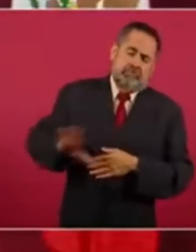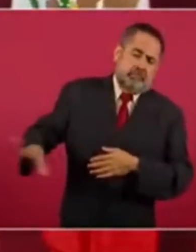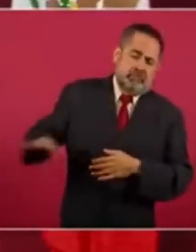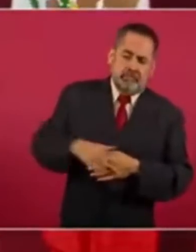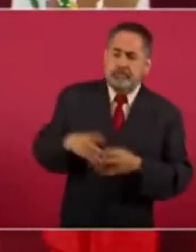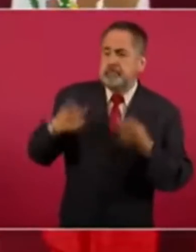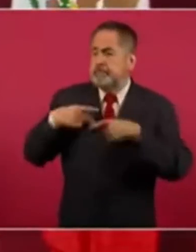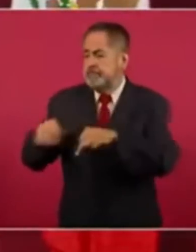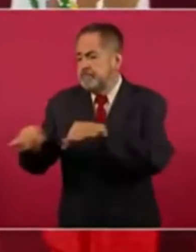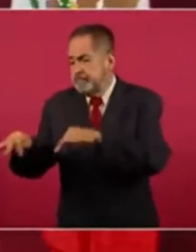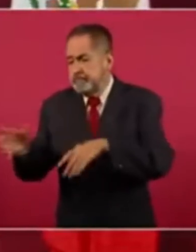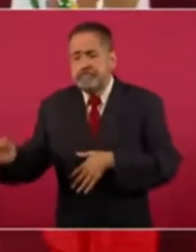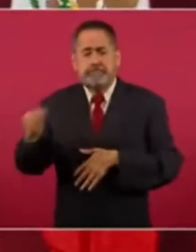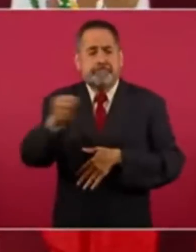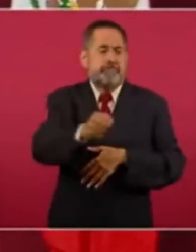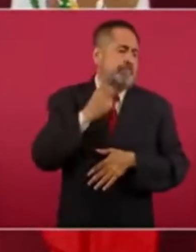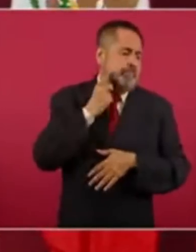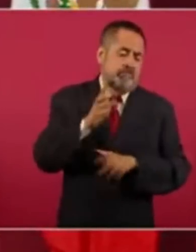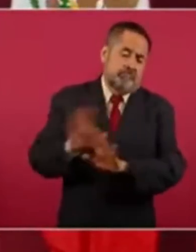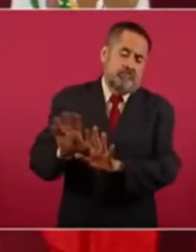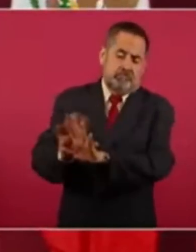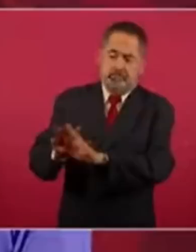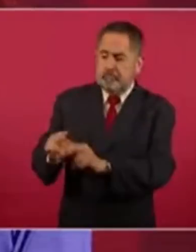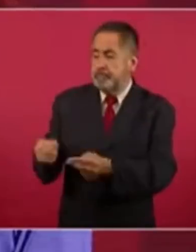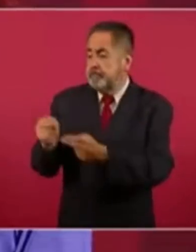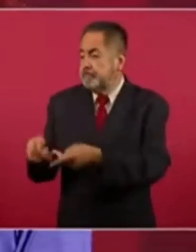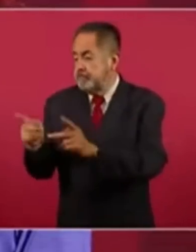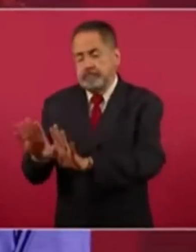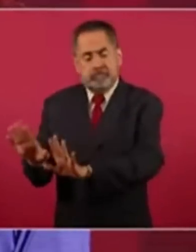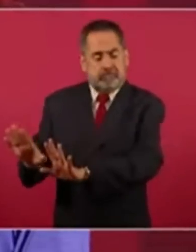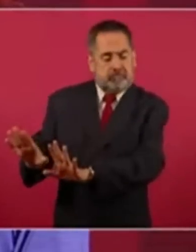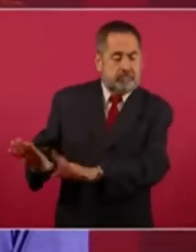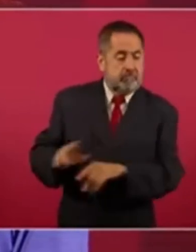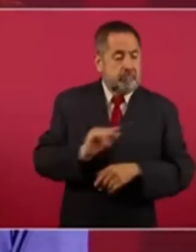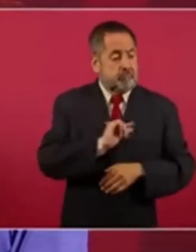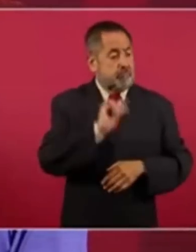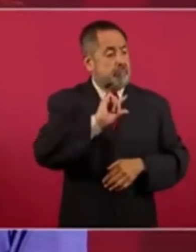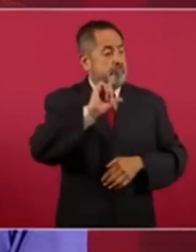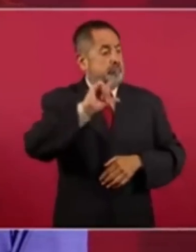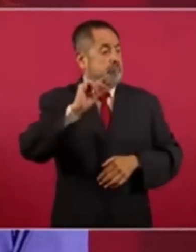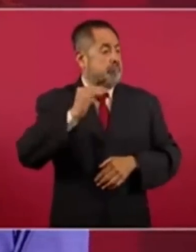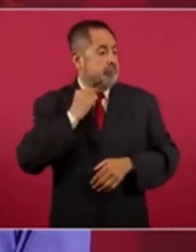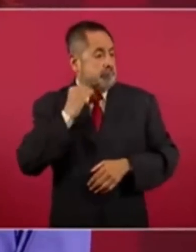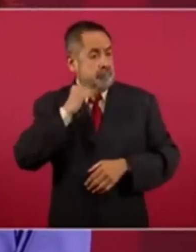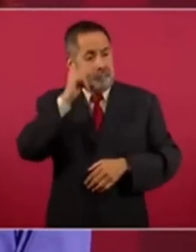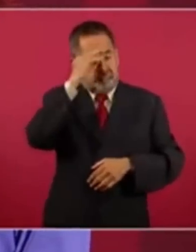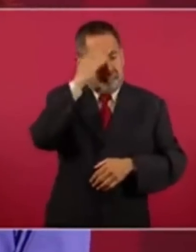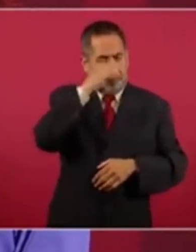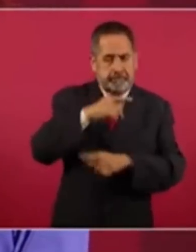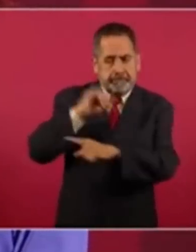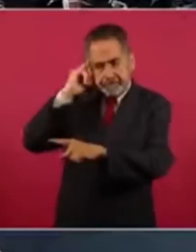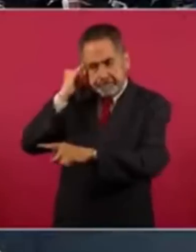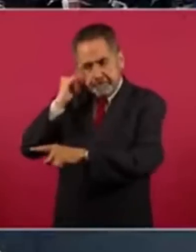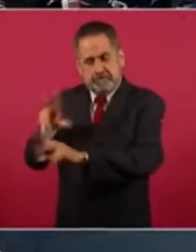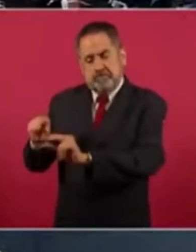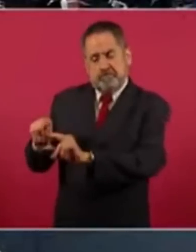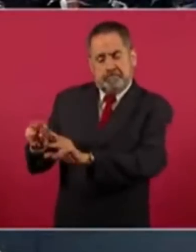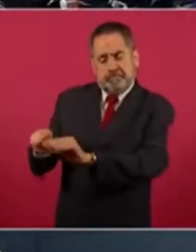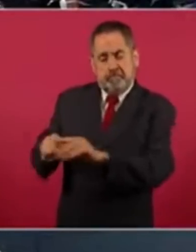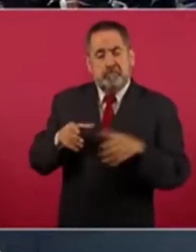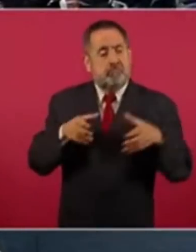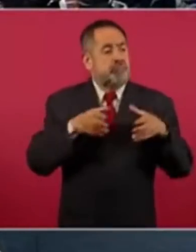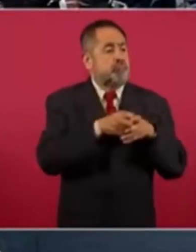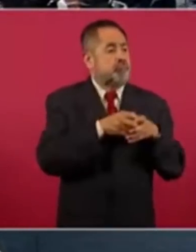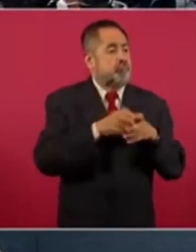los obreros, cómo iban a llegar los comerciantes, los indígenas, a